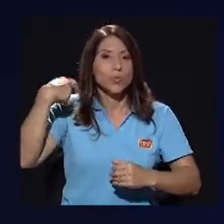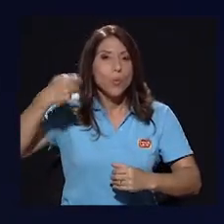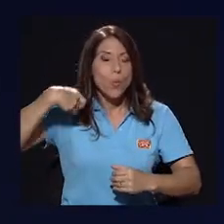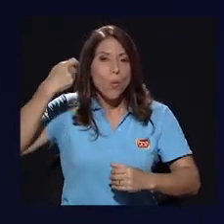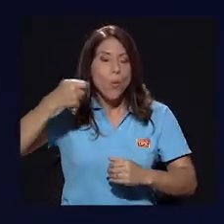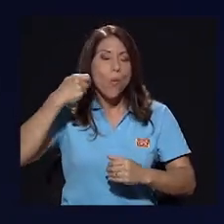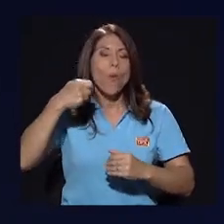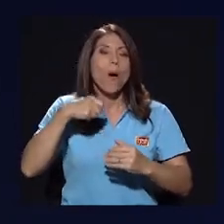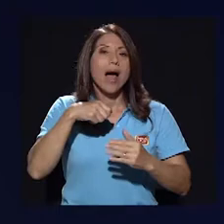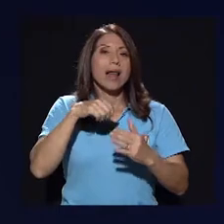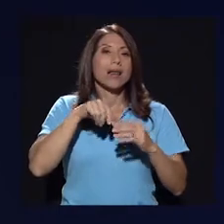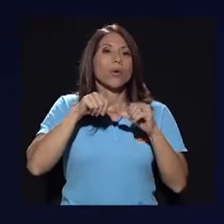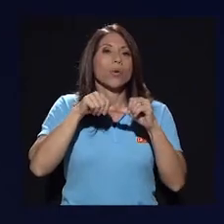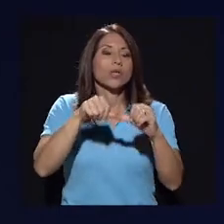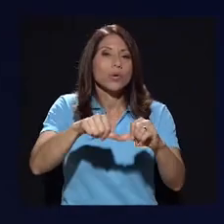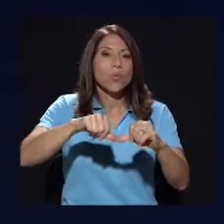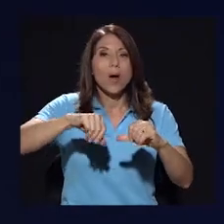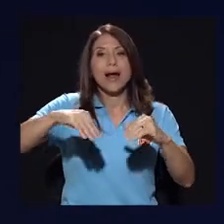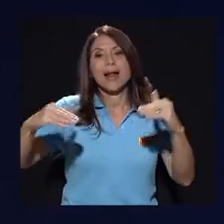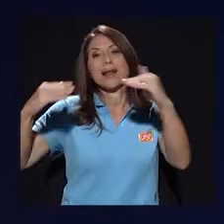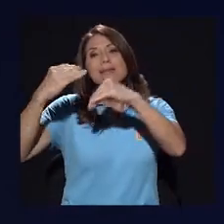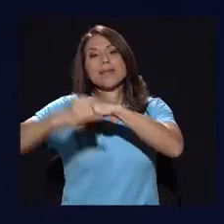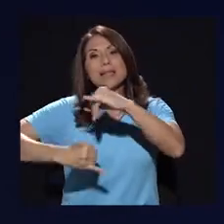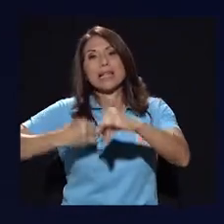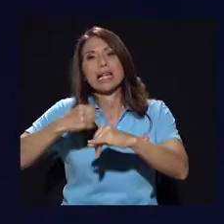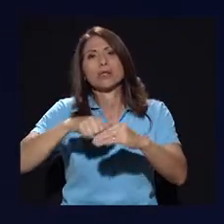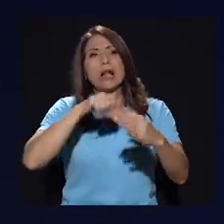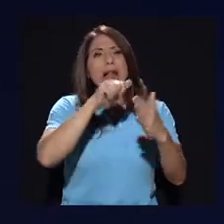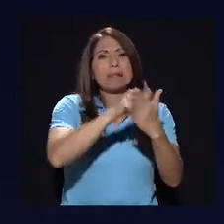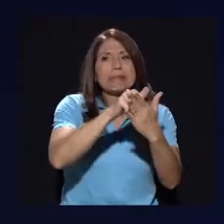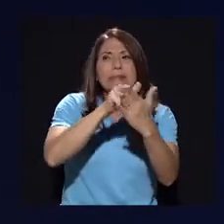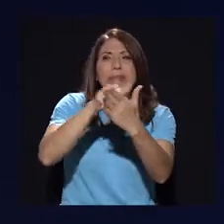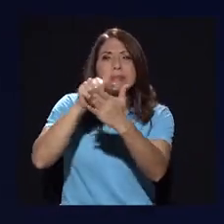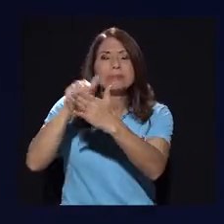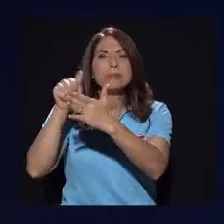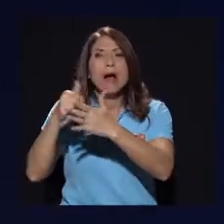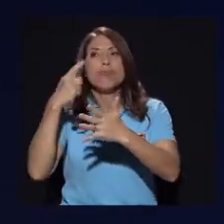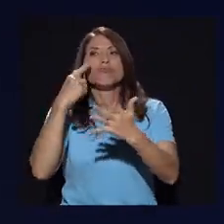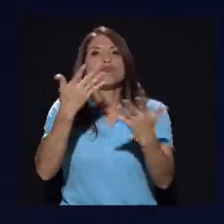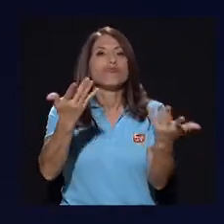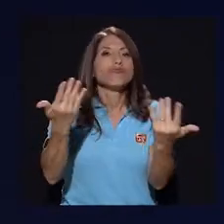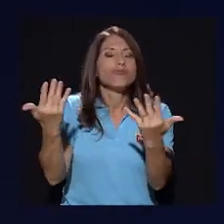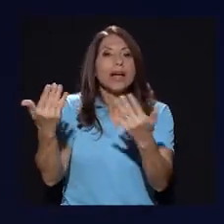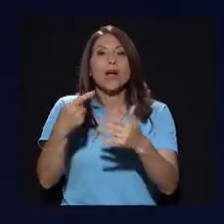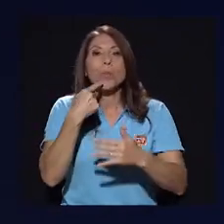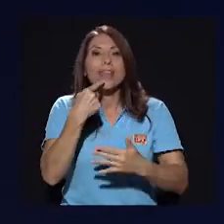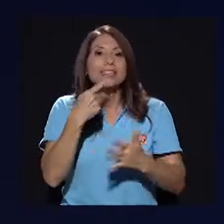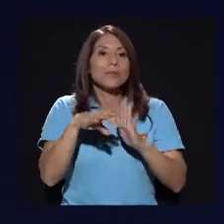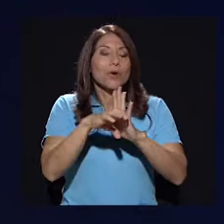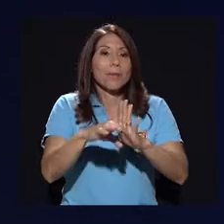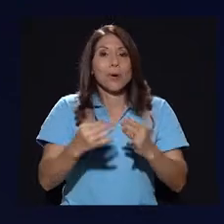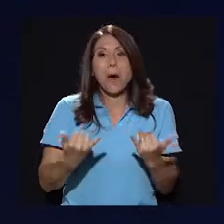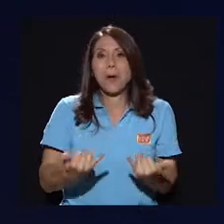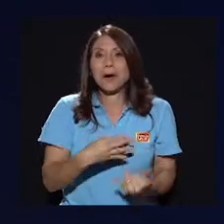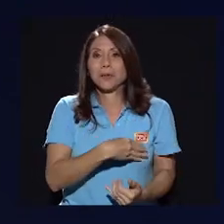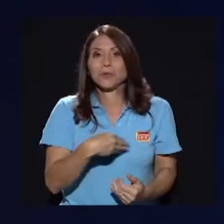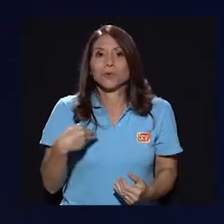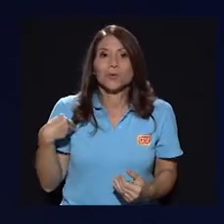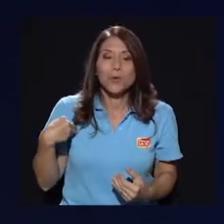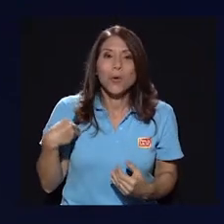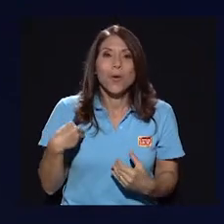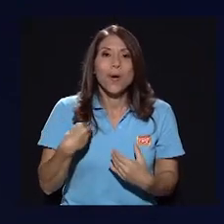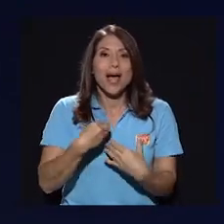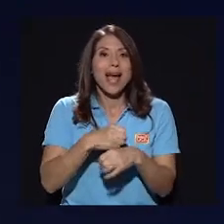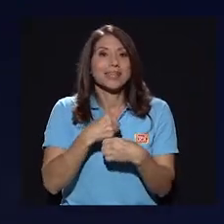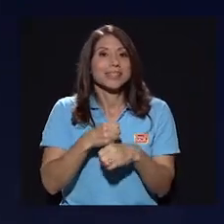De seguir tocando puertas afuera, ¿verdad? De repente decimos, bueno, ahora somos, nos gustó esta cosa de